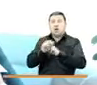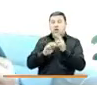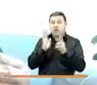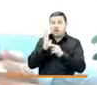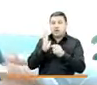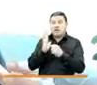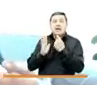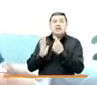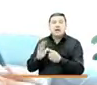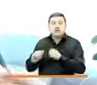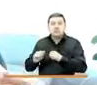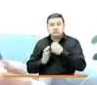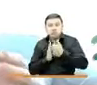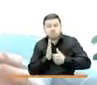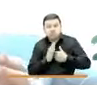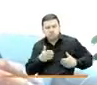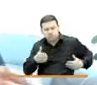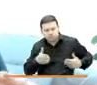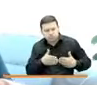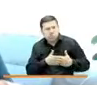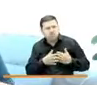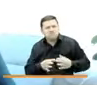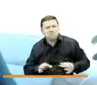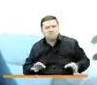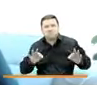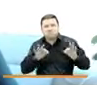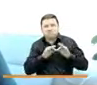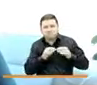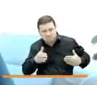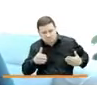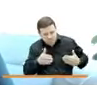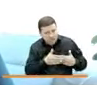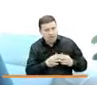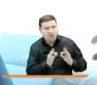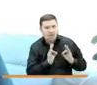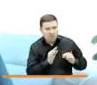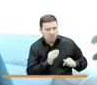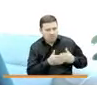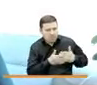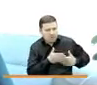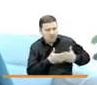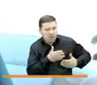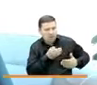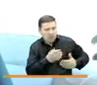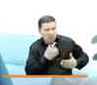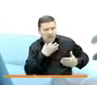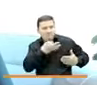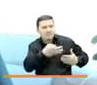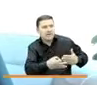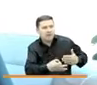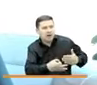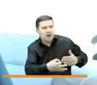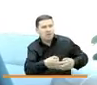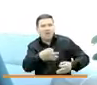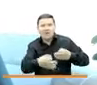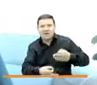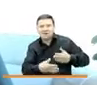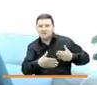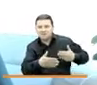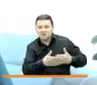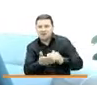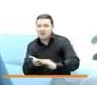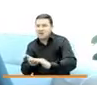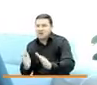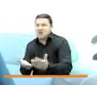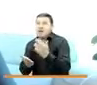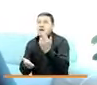que la gestión documental es importante para garantizar que haya verdad, justicia, reparación y no